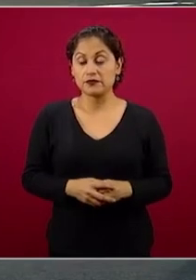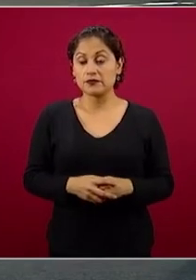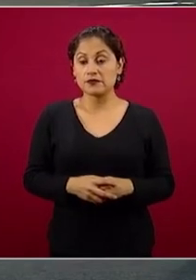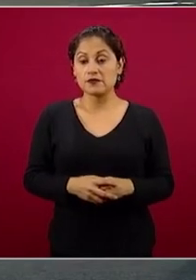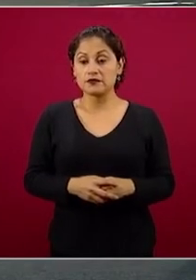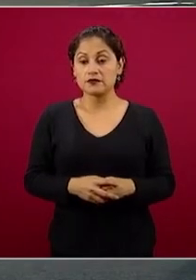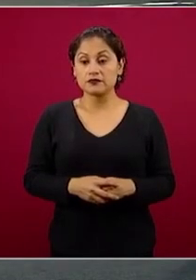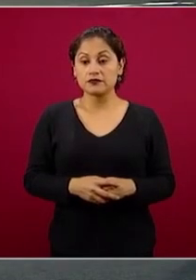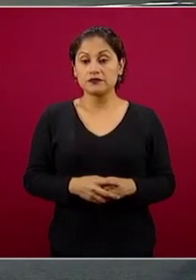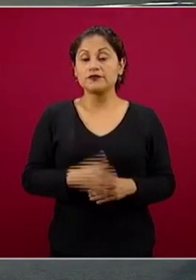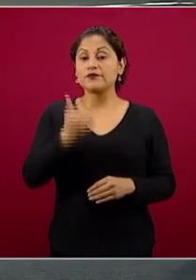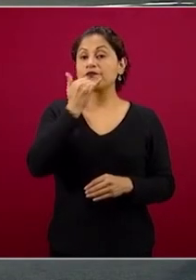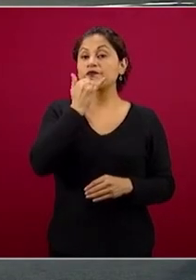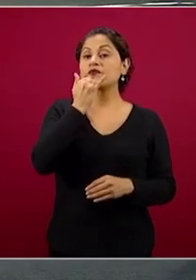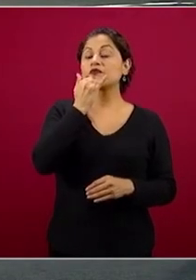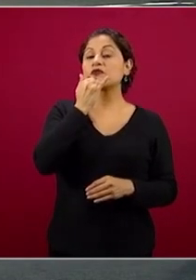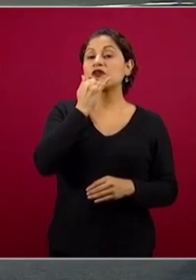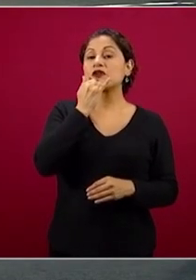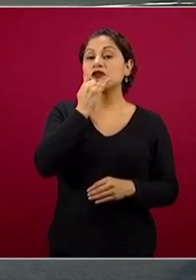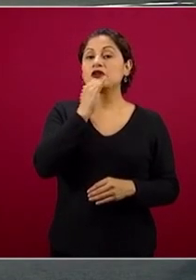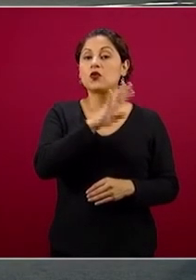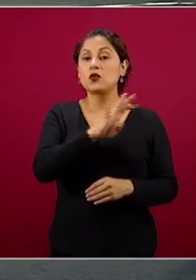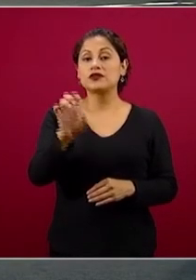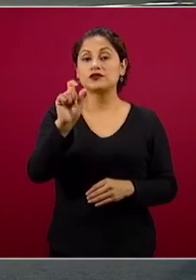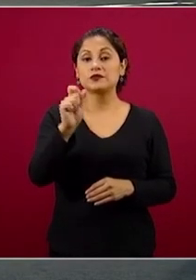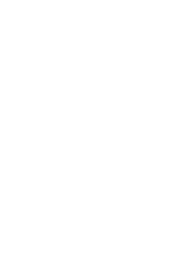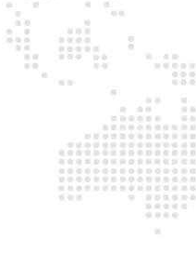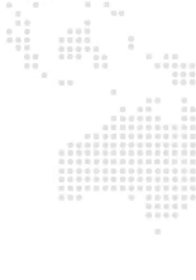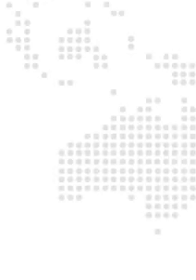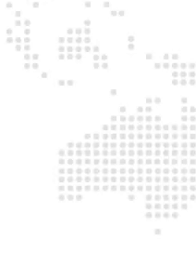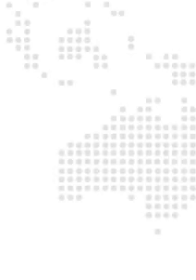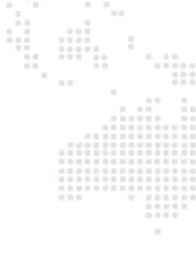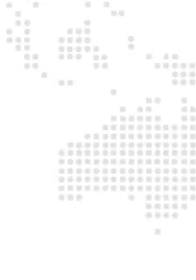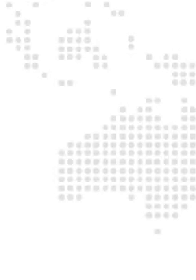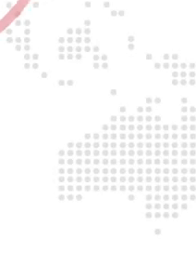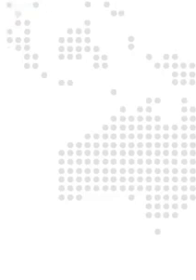perdón, 425 millones de pesos. Esa es una cifra.